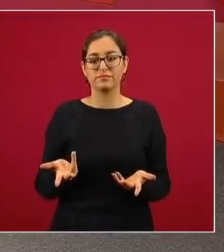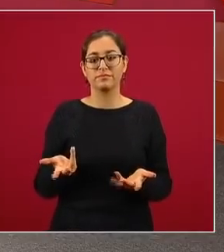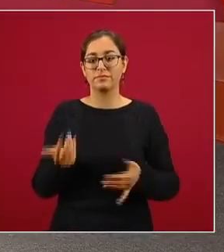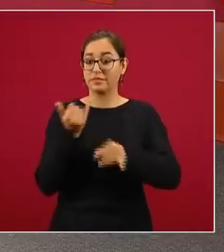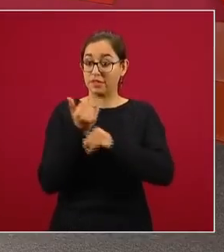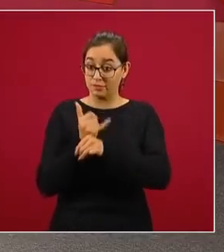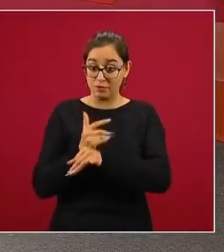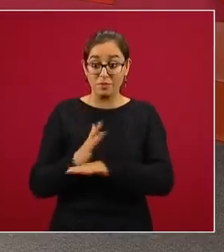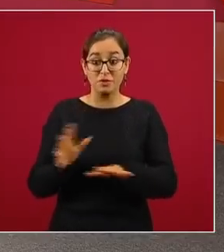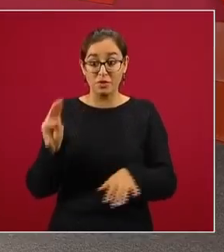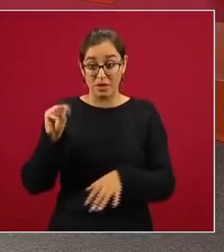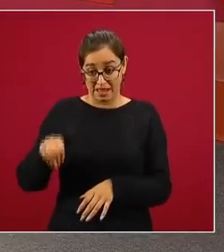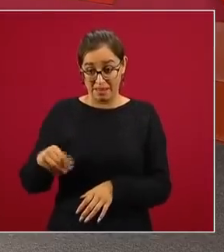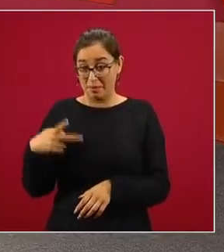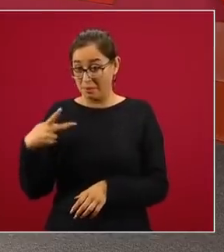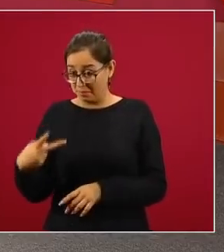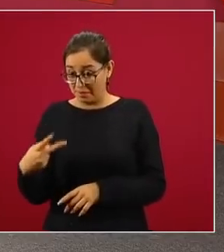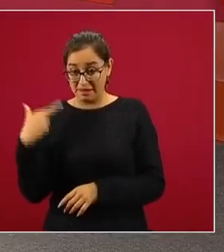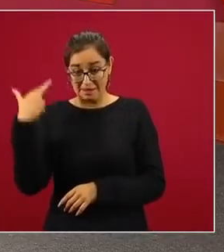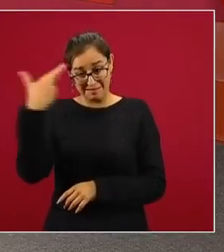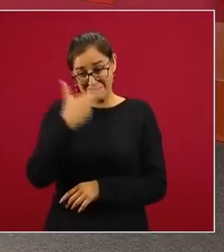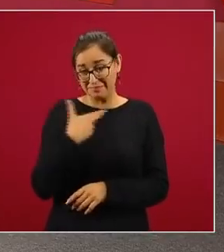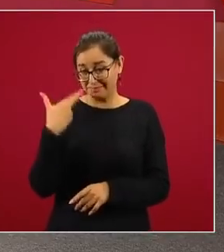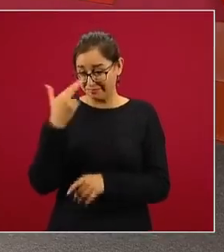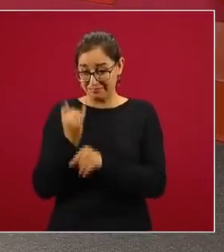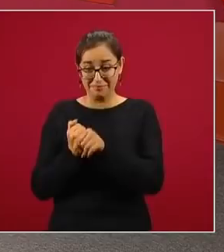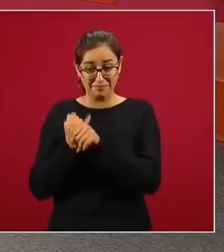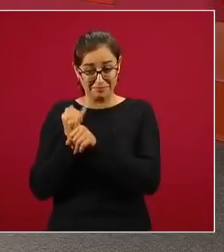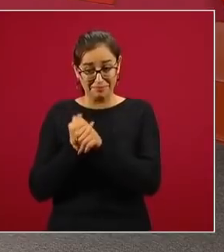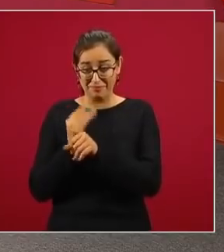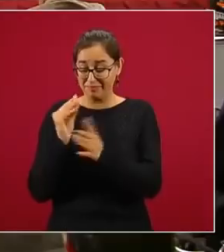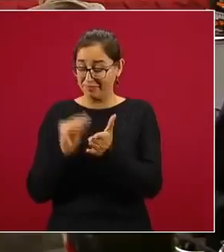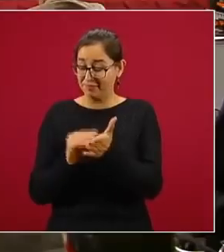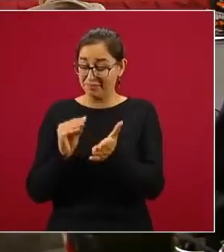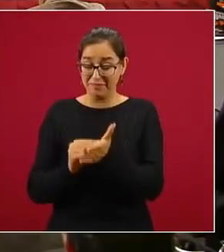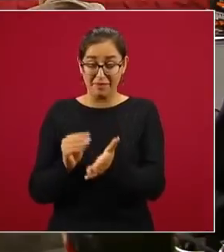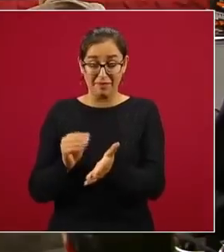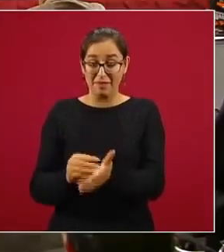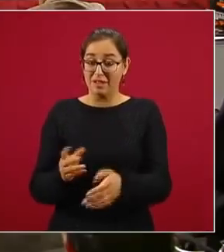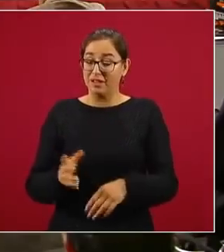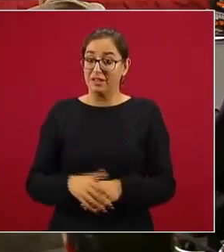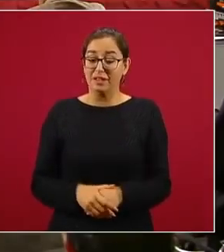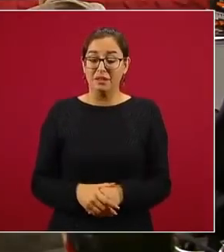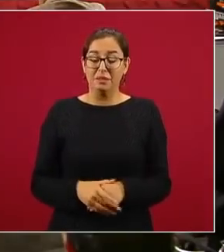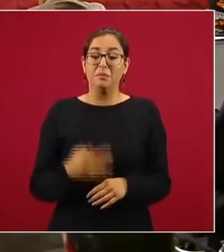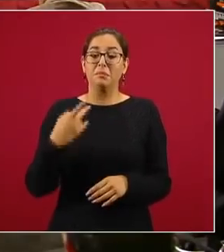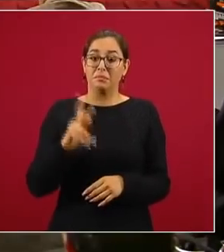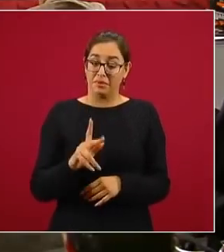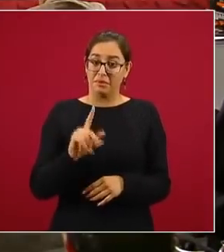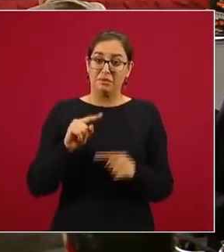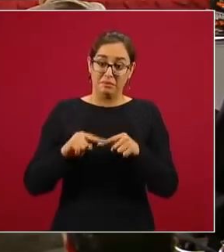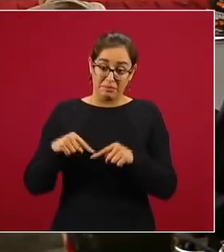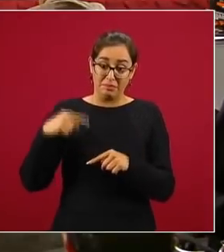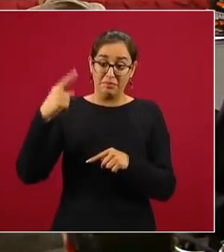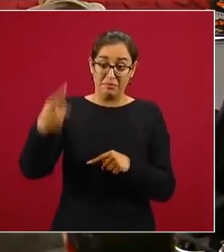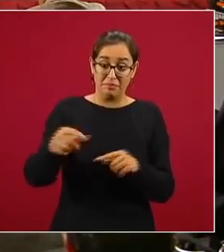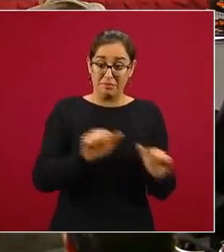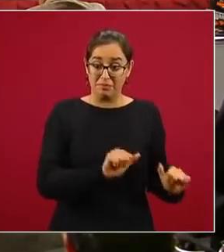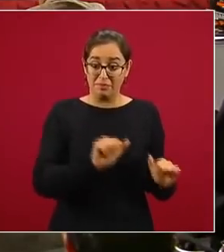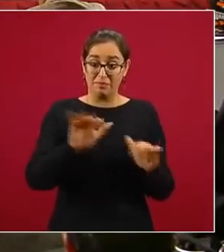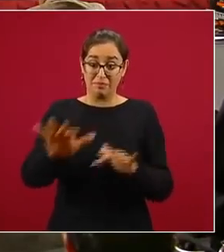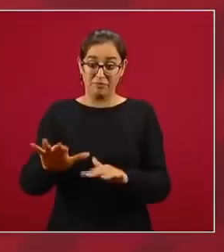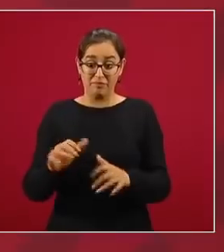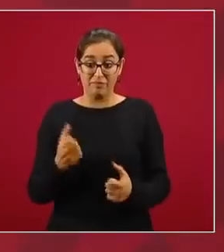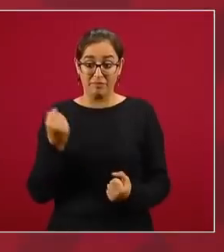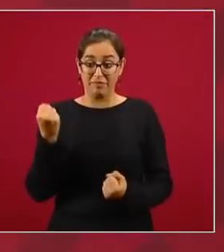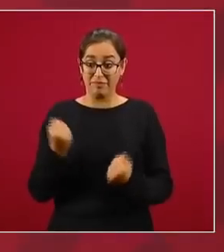todavía el Ministerio Público tiene que esclarecer, pero pasan con carros diciendo